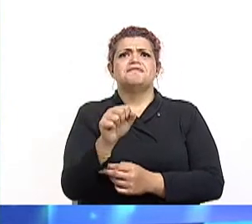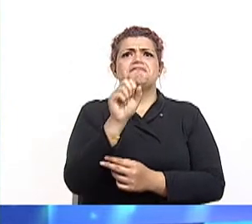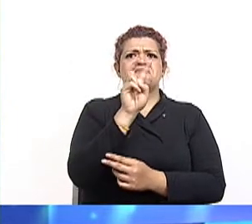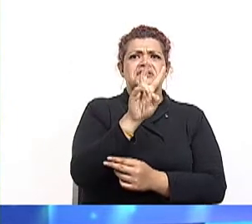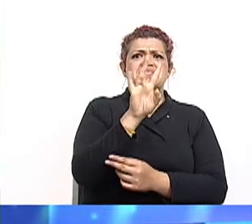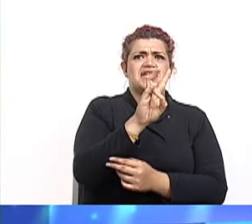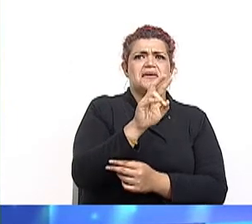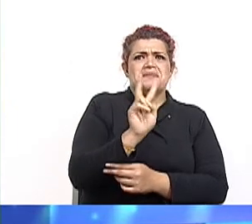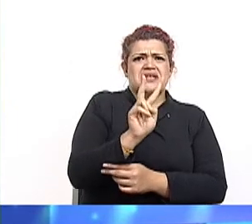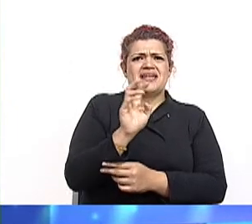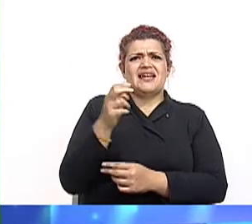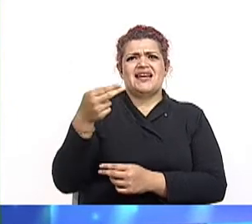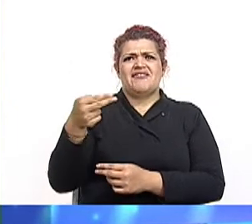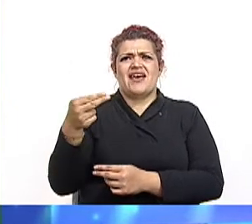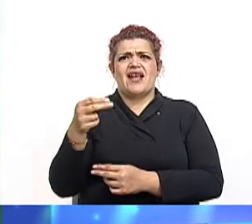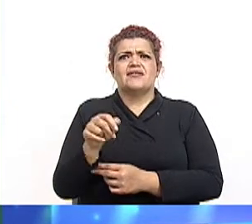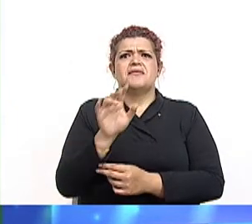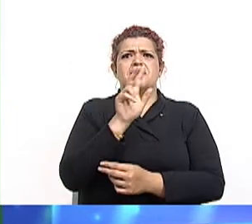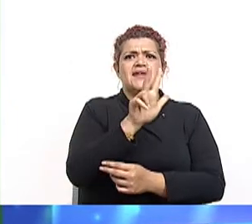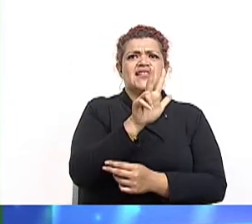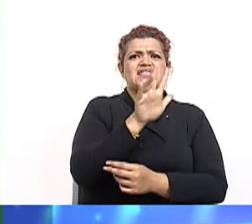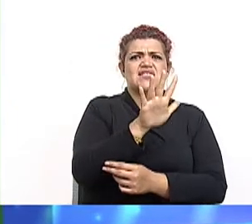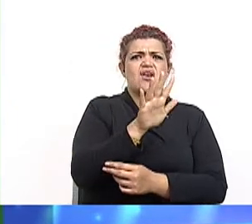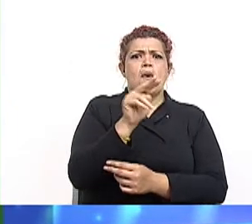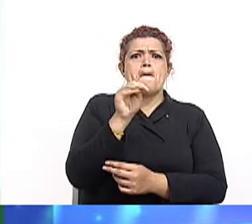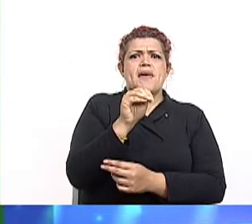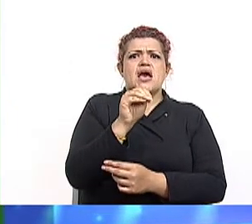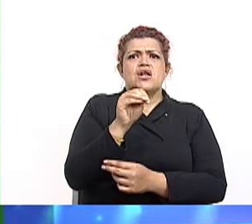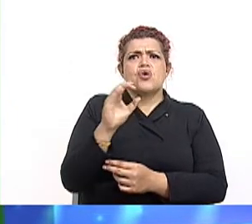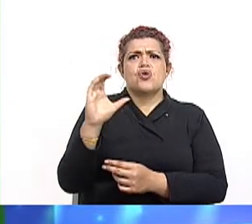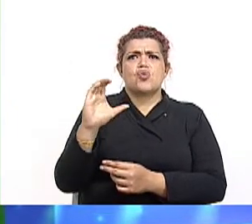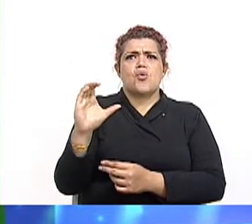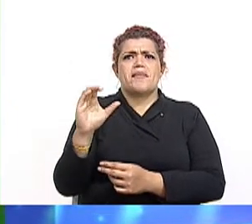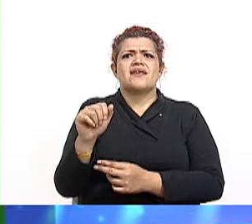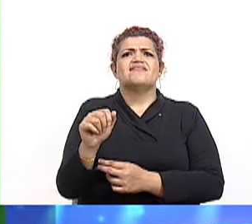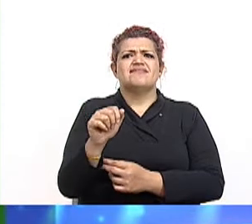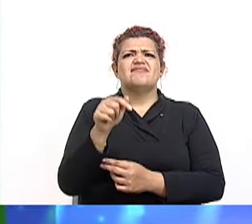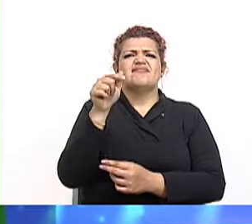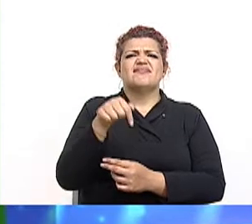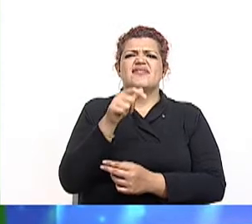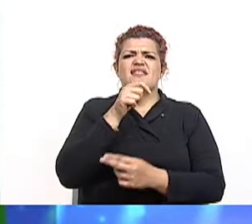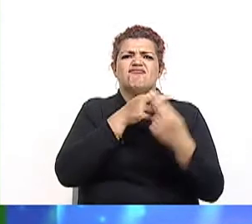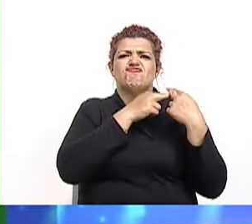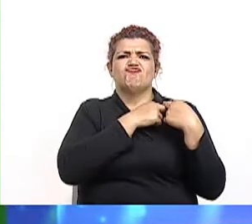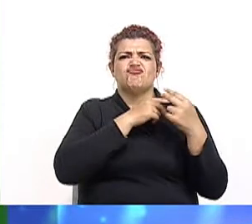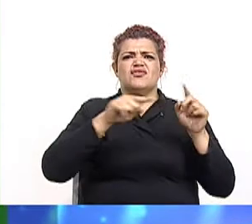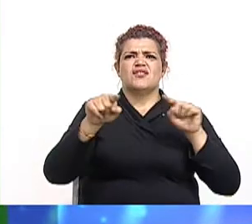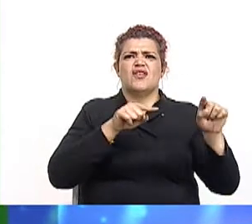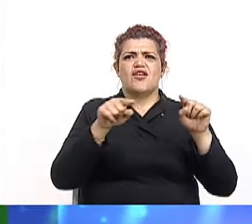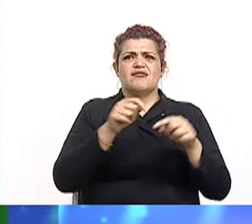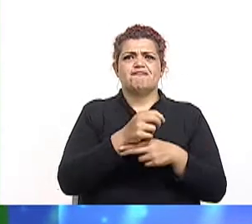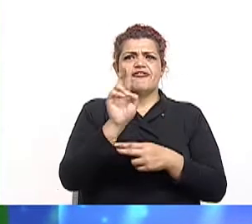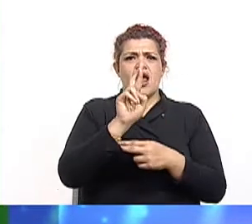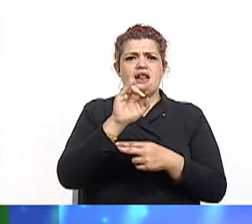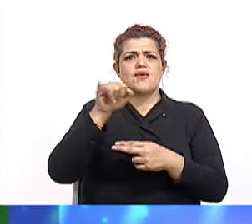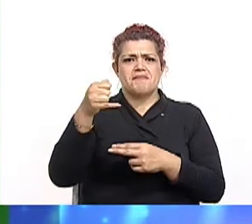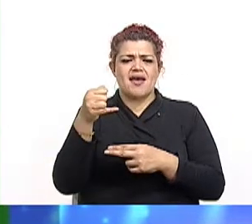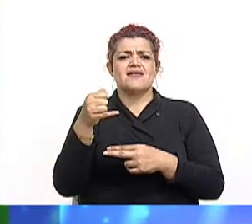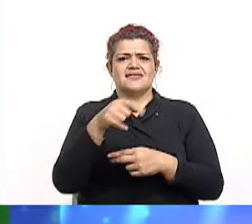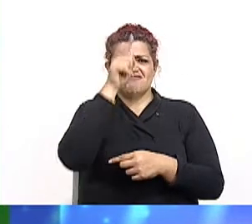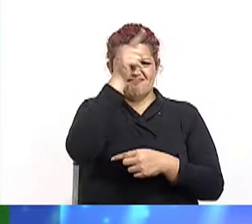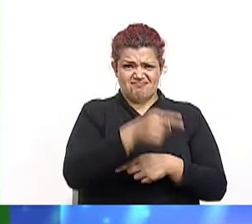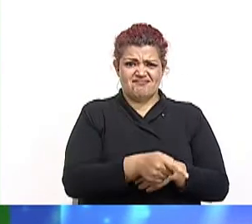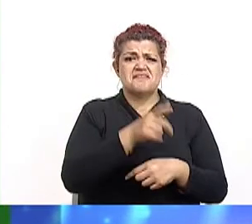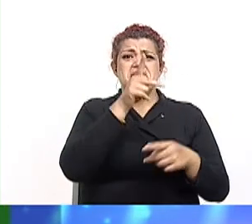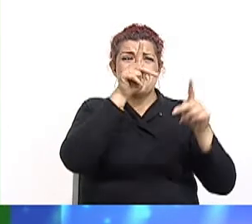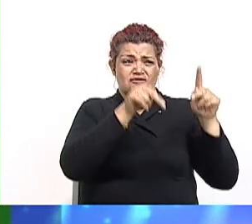Y el treinta y cinco, Maynor Cooper Kide. Son los once hombres del director técnico, Ricardo Jiménez Oriamuno. Aprendo en Casa, una